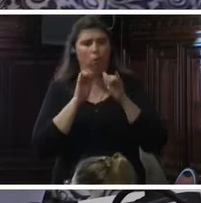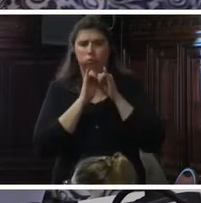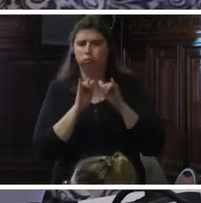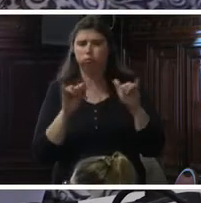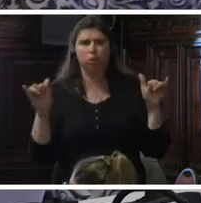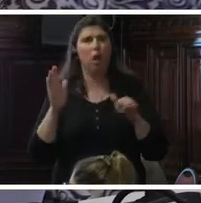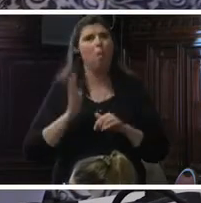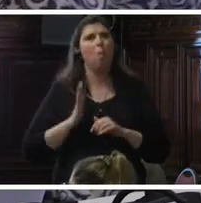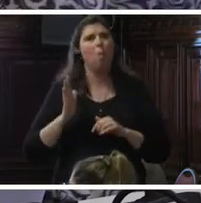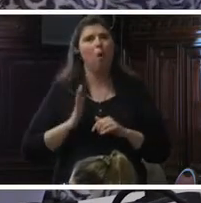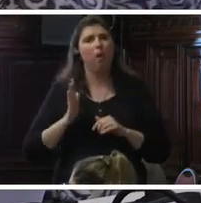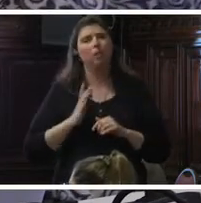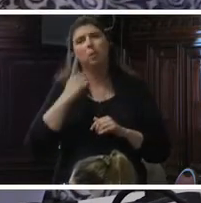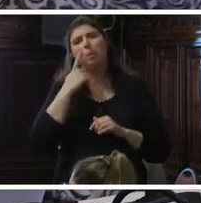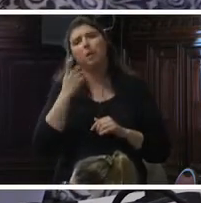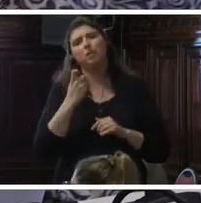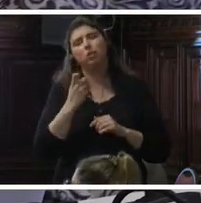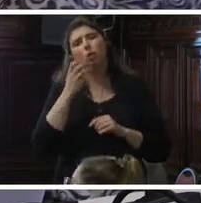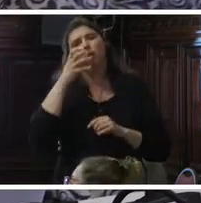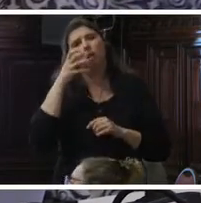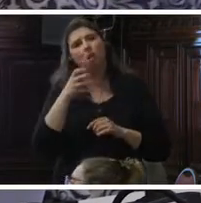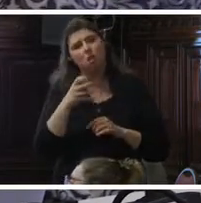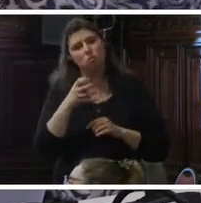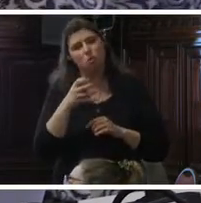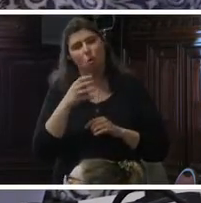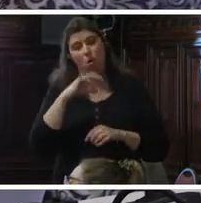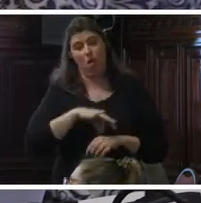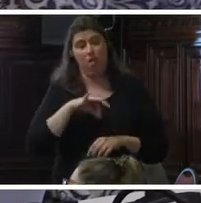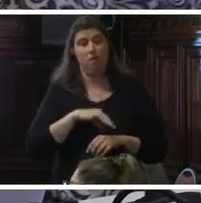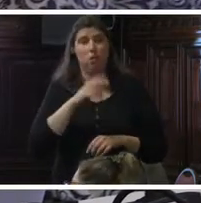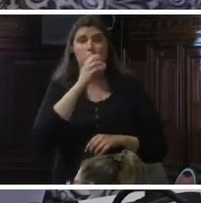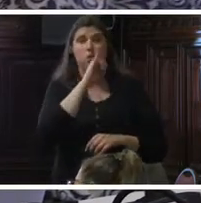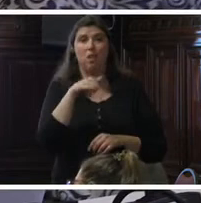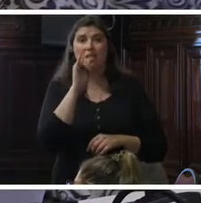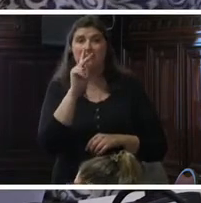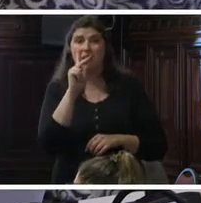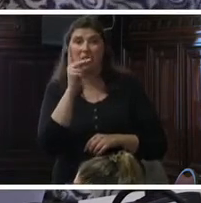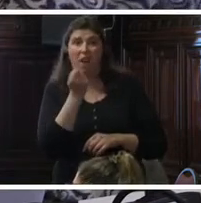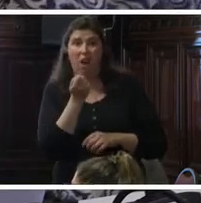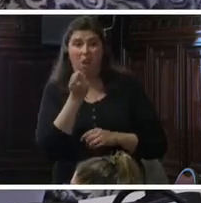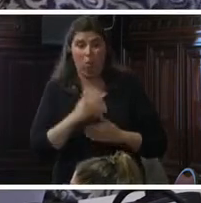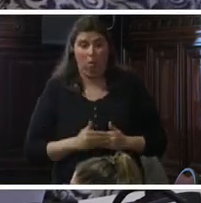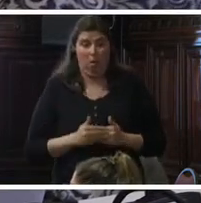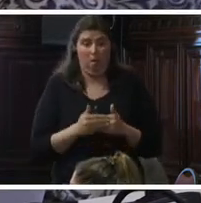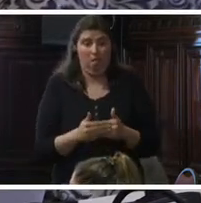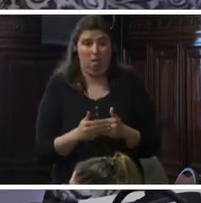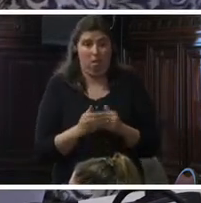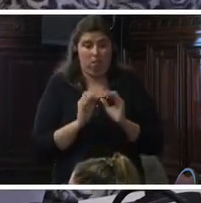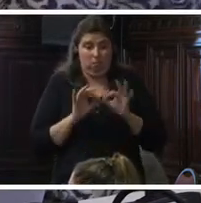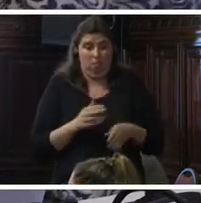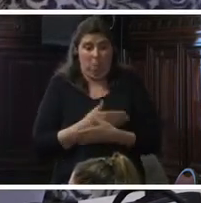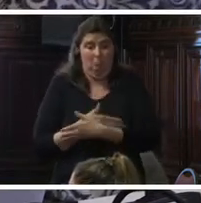dirigidas a mujeres para la prevención o sobre el riesgo del virus del Zika en sus embarazos. En el Perú,